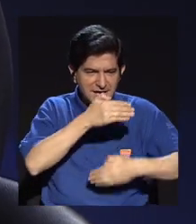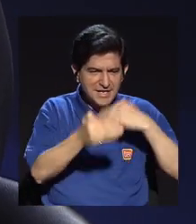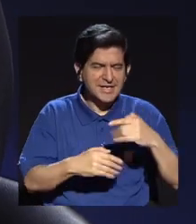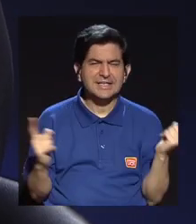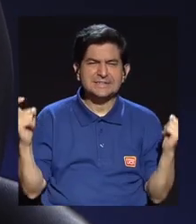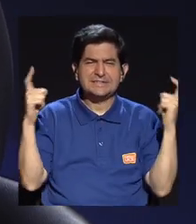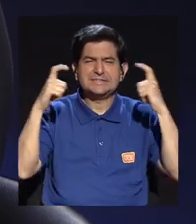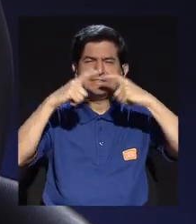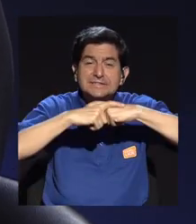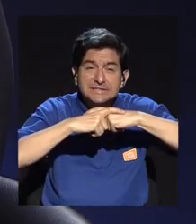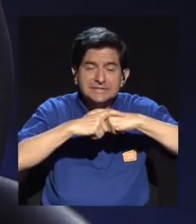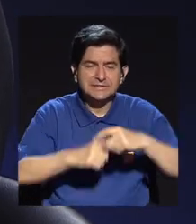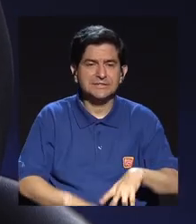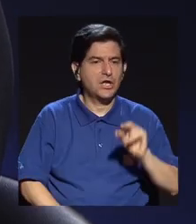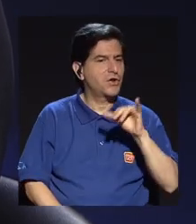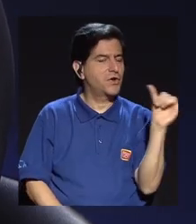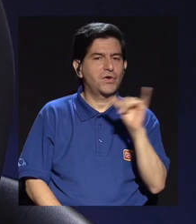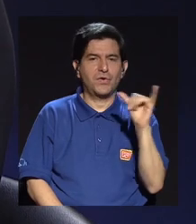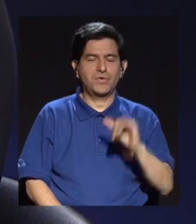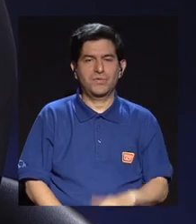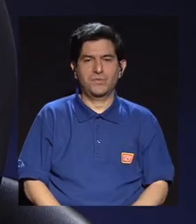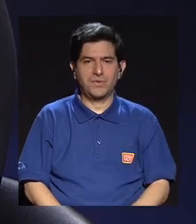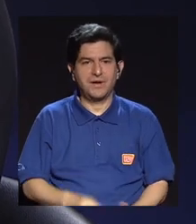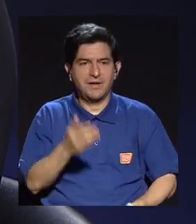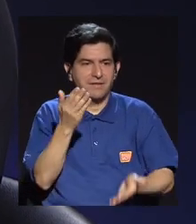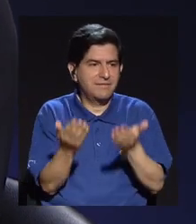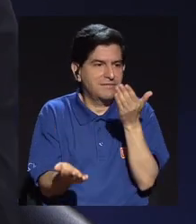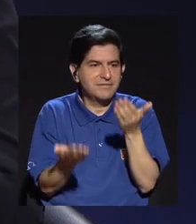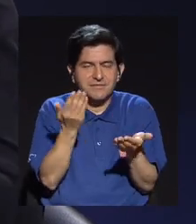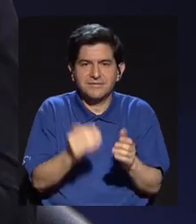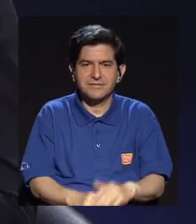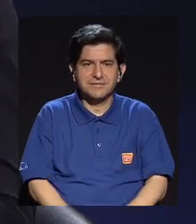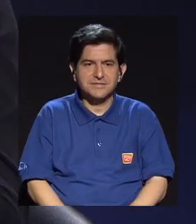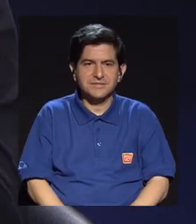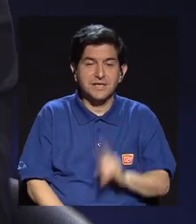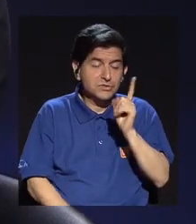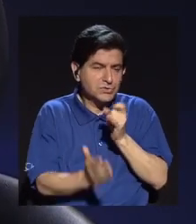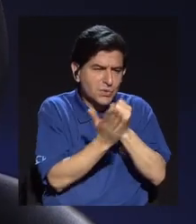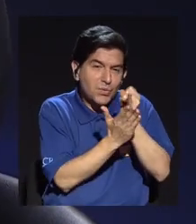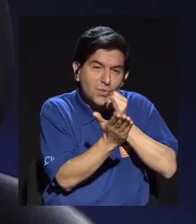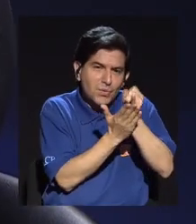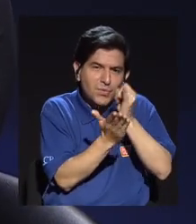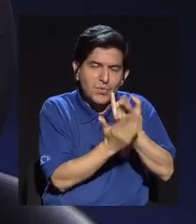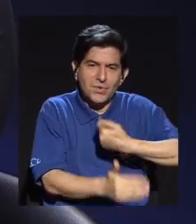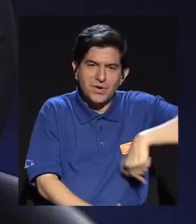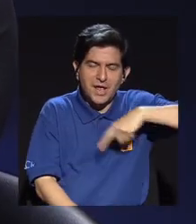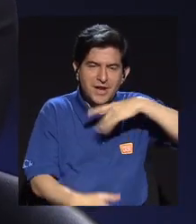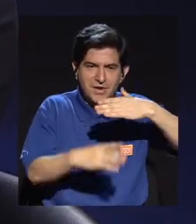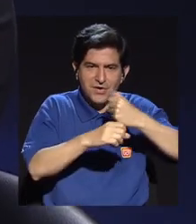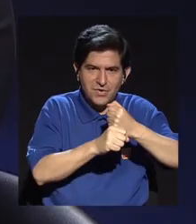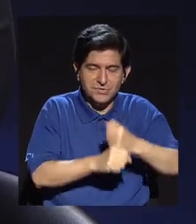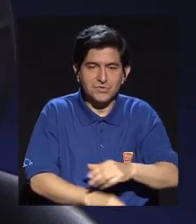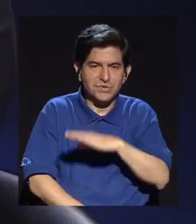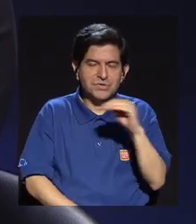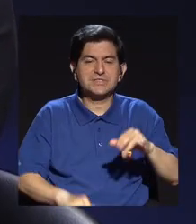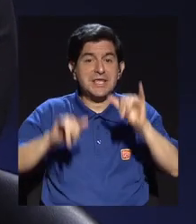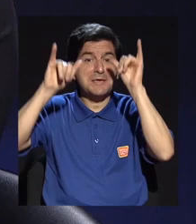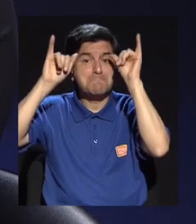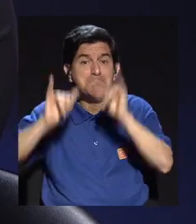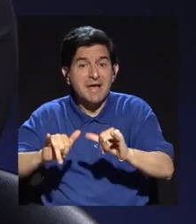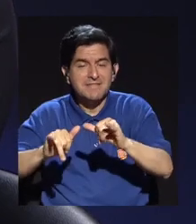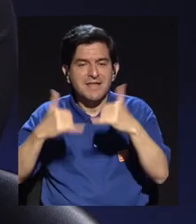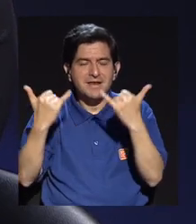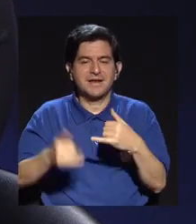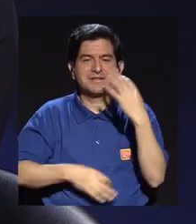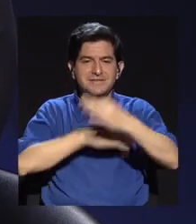tan complicado porque no es lo mismo agarrar y llevar una investigación como la que nosotros llevamos a sostener una investigación